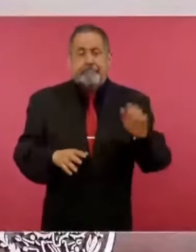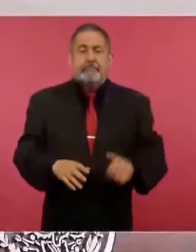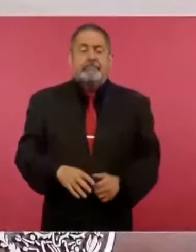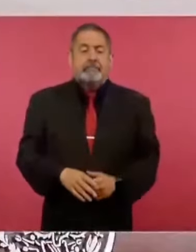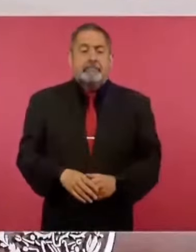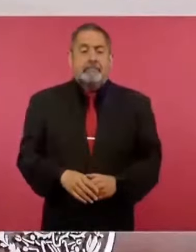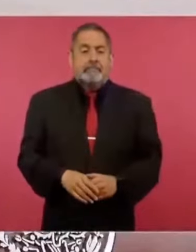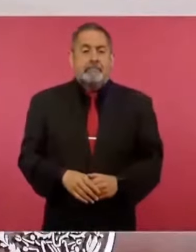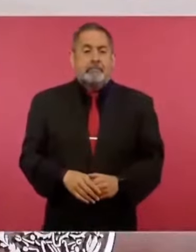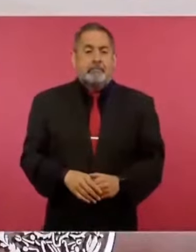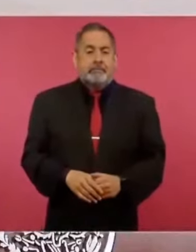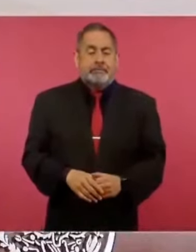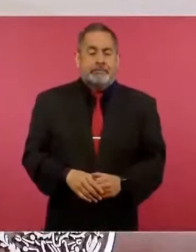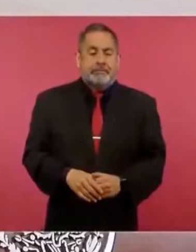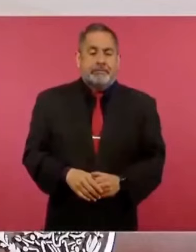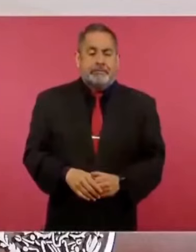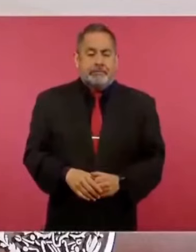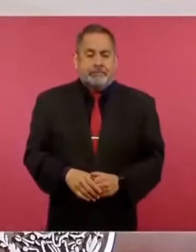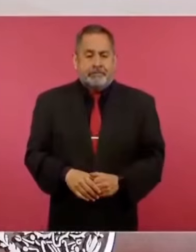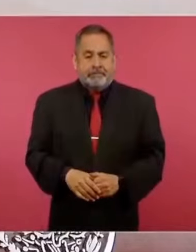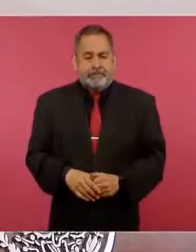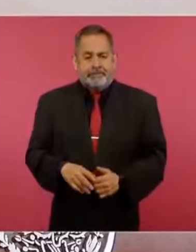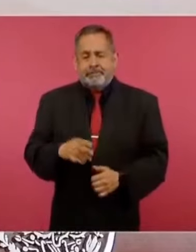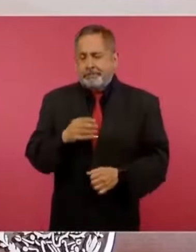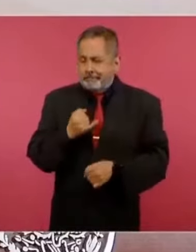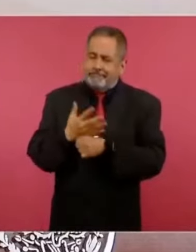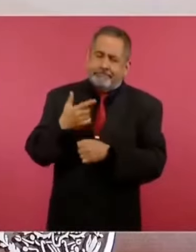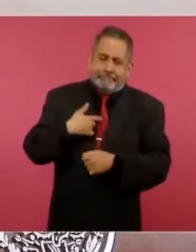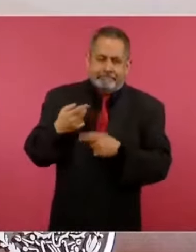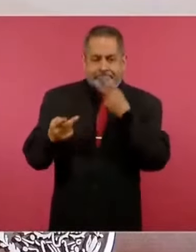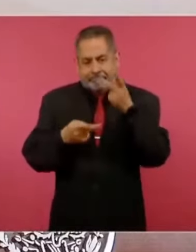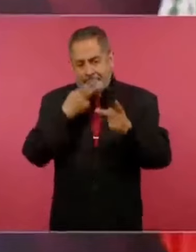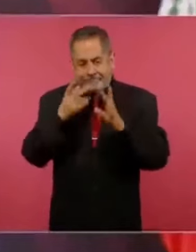es incómodo para uno.